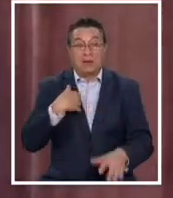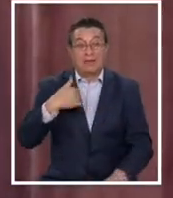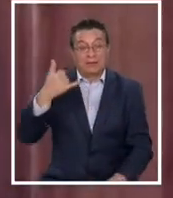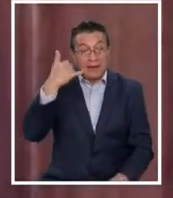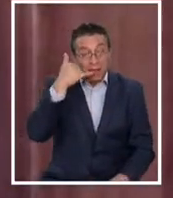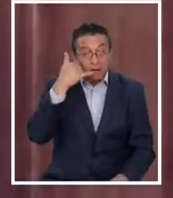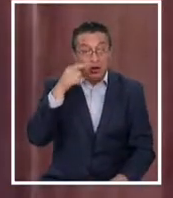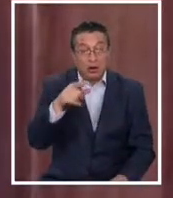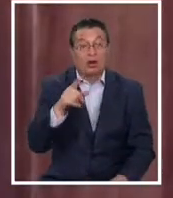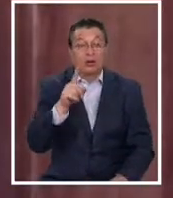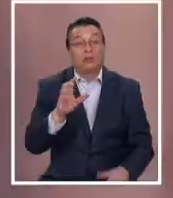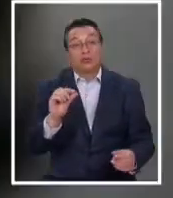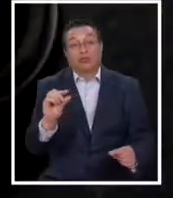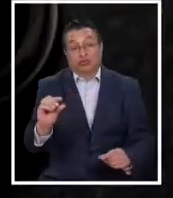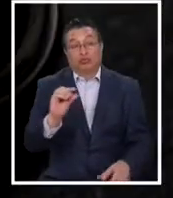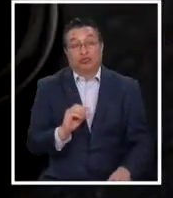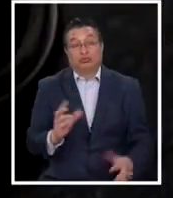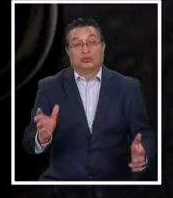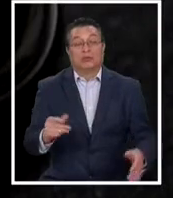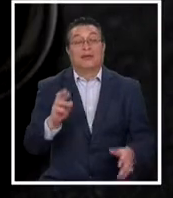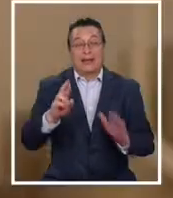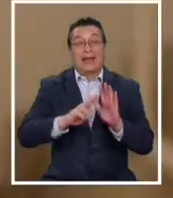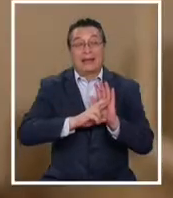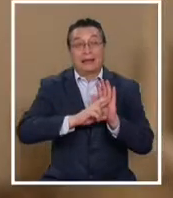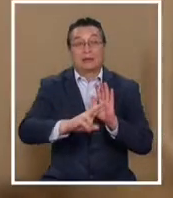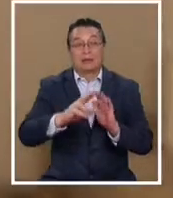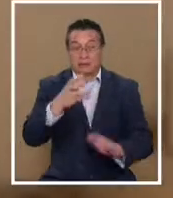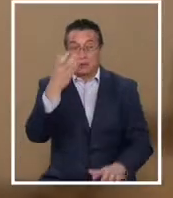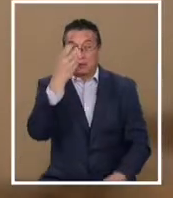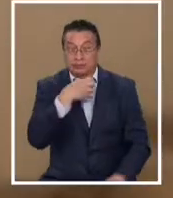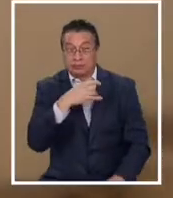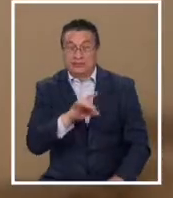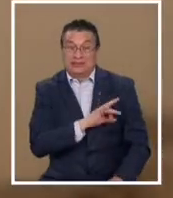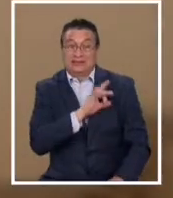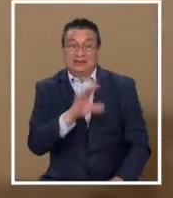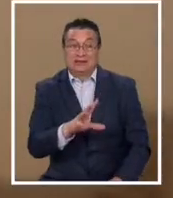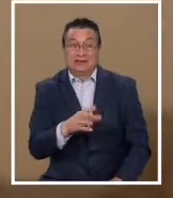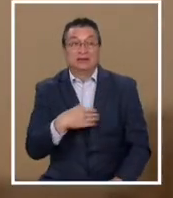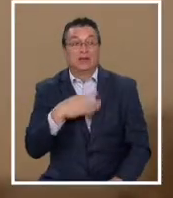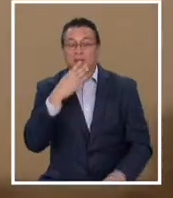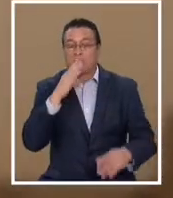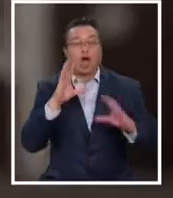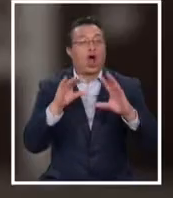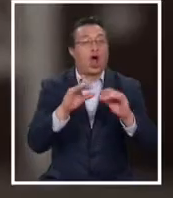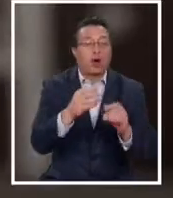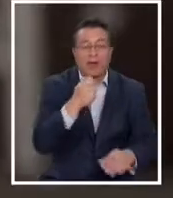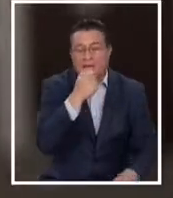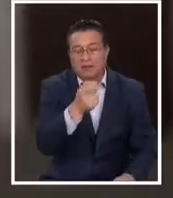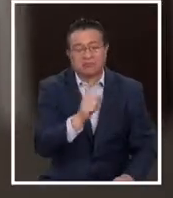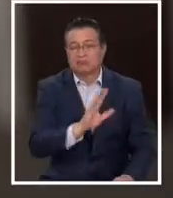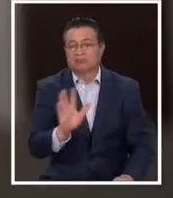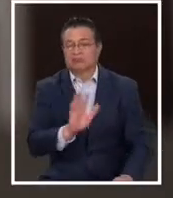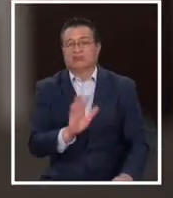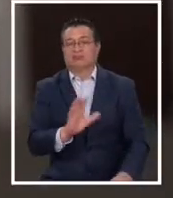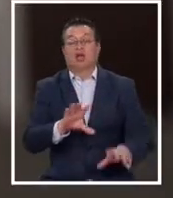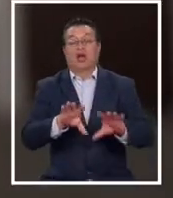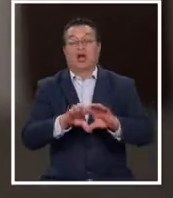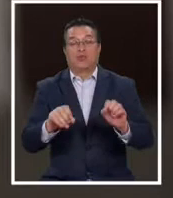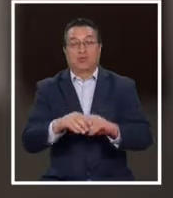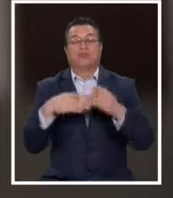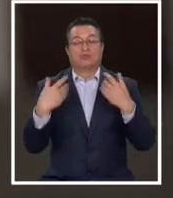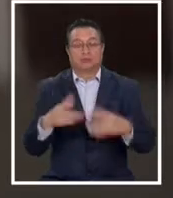teléfono, algo es algo. Los representantes de Apple en Chile evitaron comentar este acuerdo que será